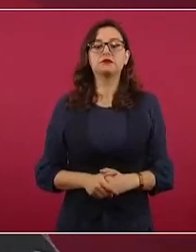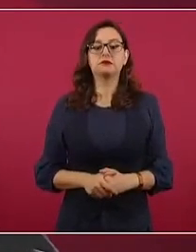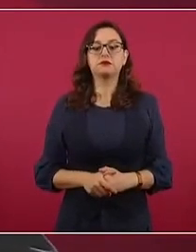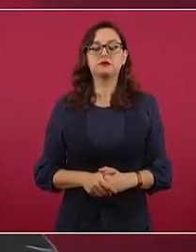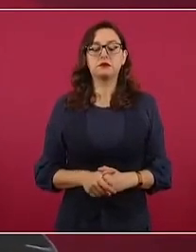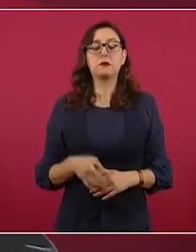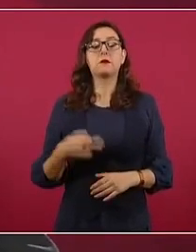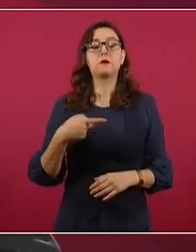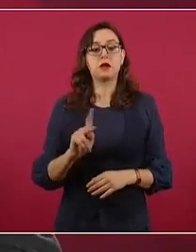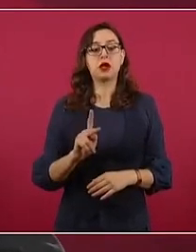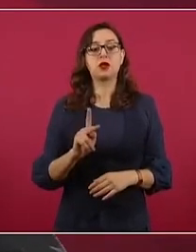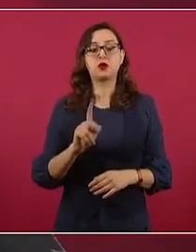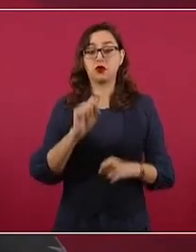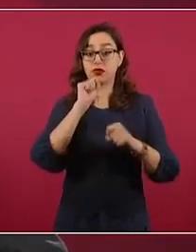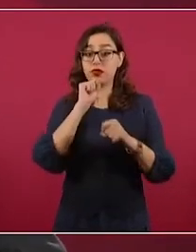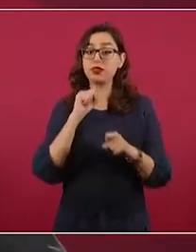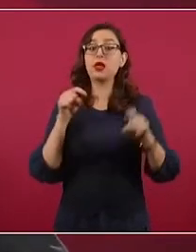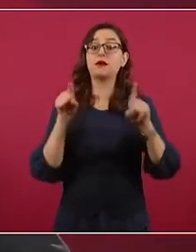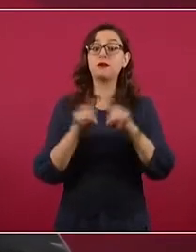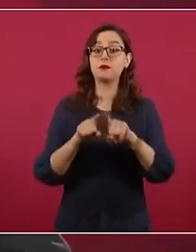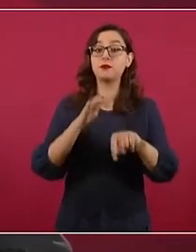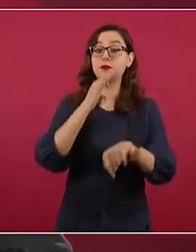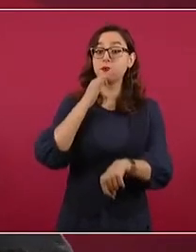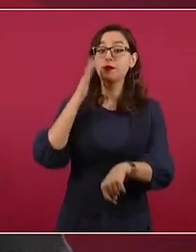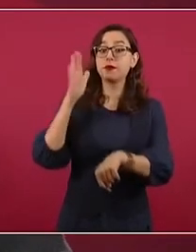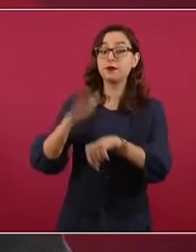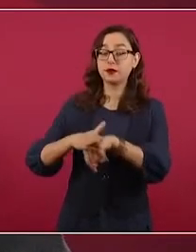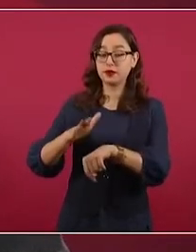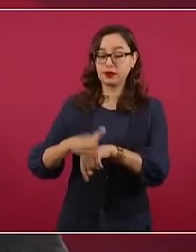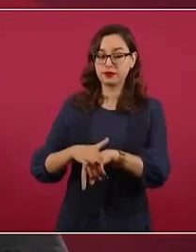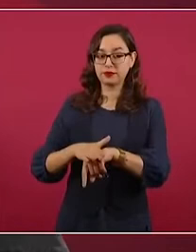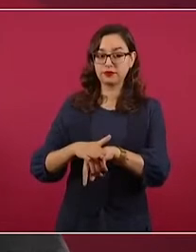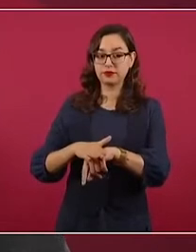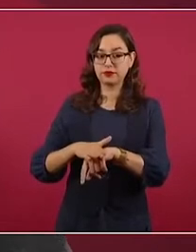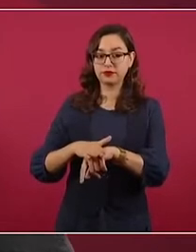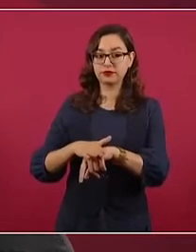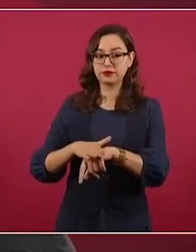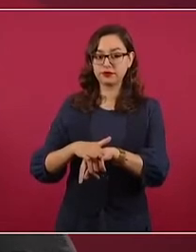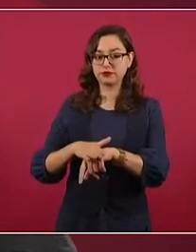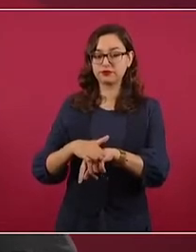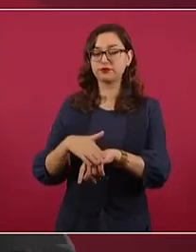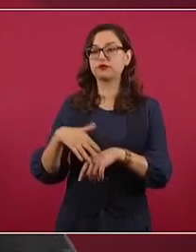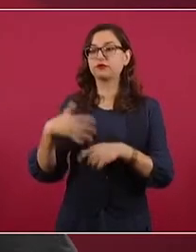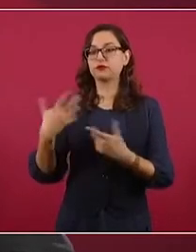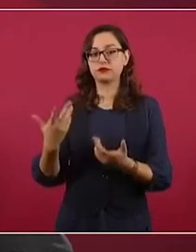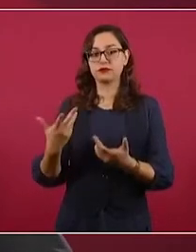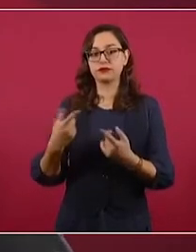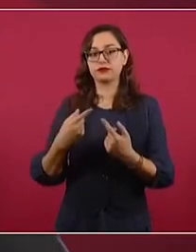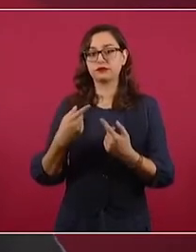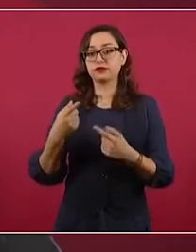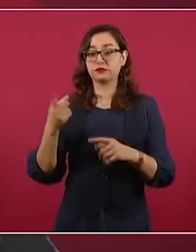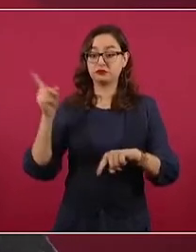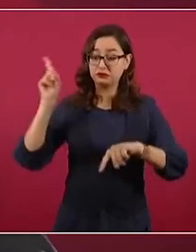que sepan que van a tener más presupuesto